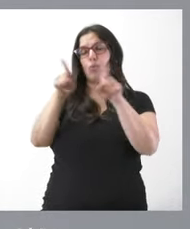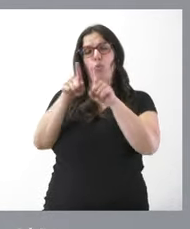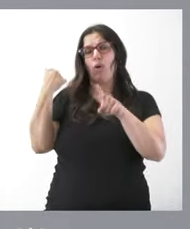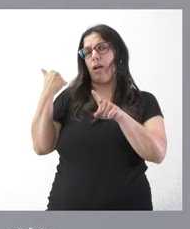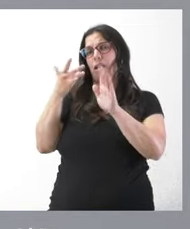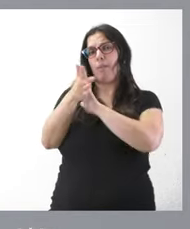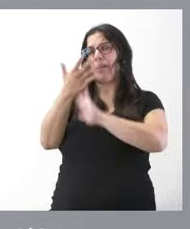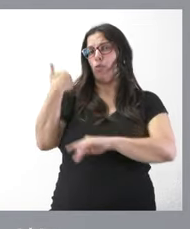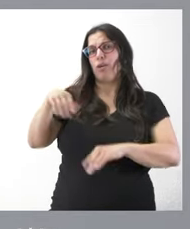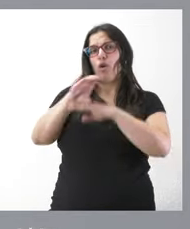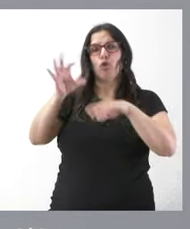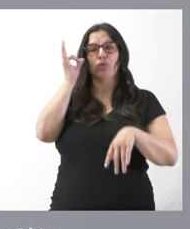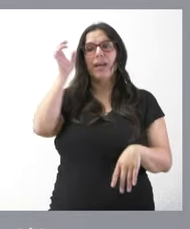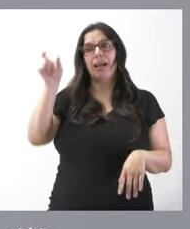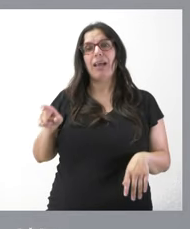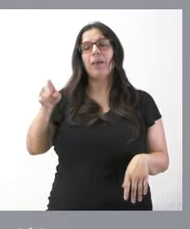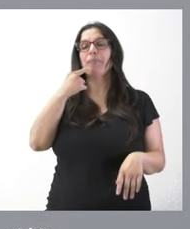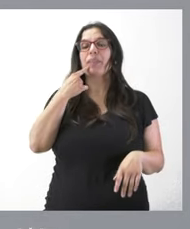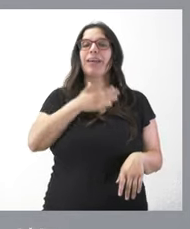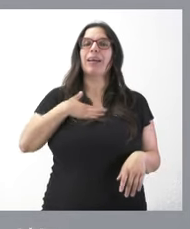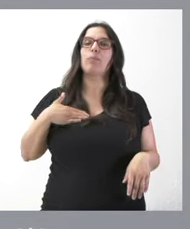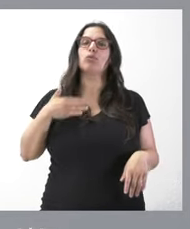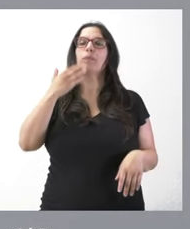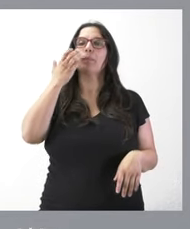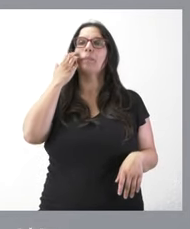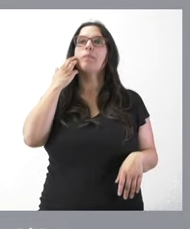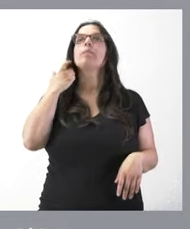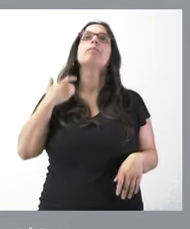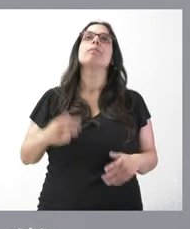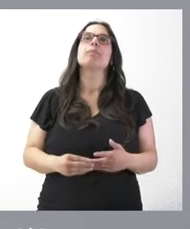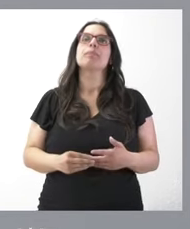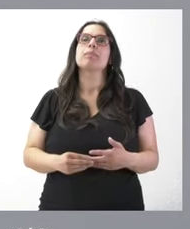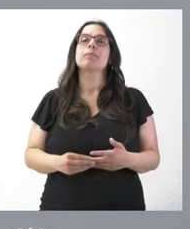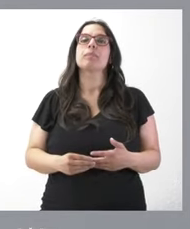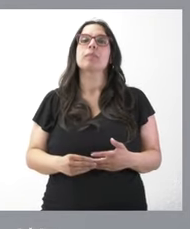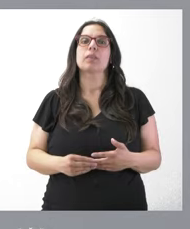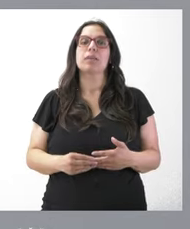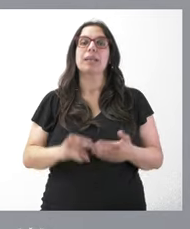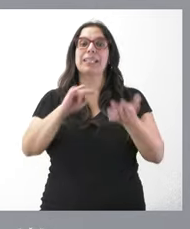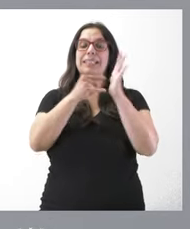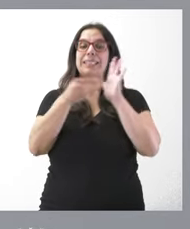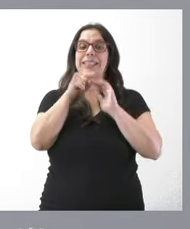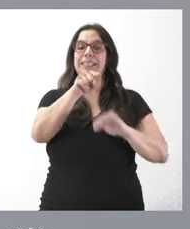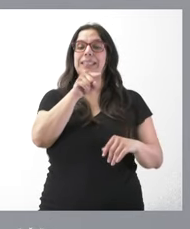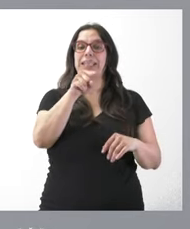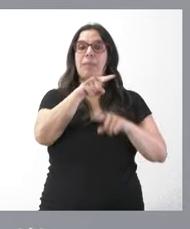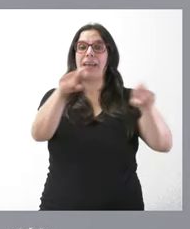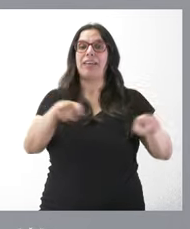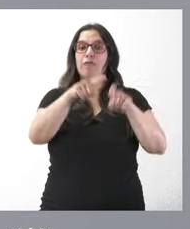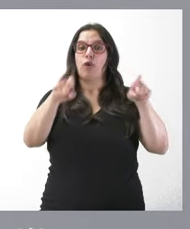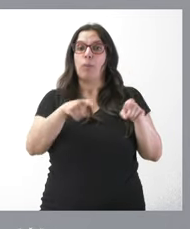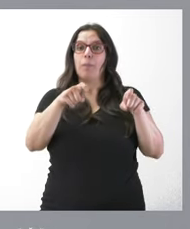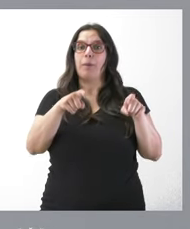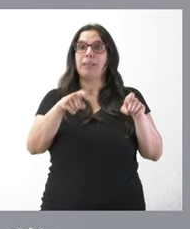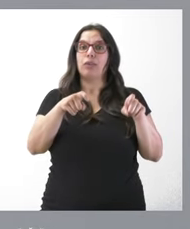consejera es ir ampliando las conexiones a este sistema informático del conjunto